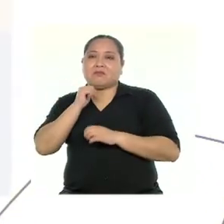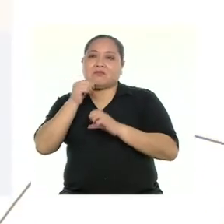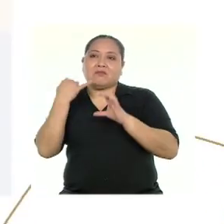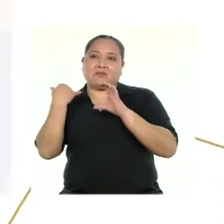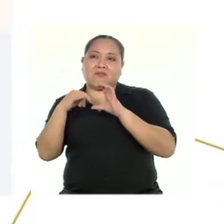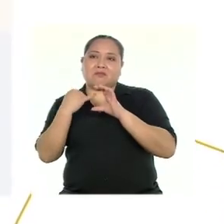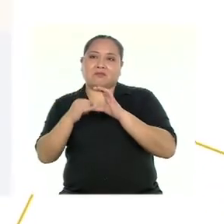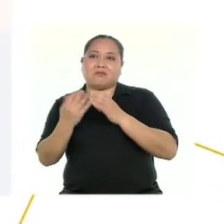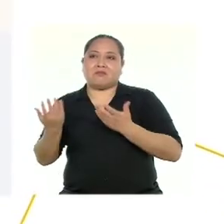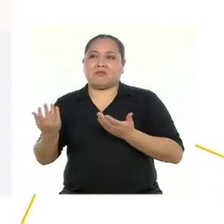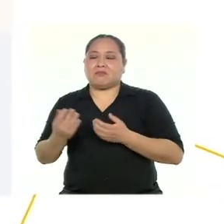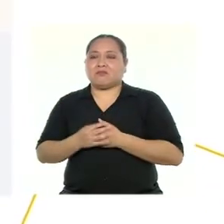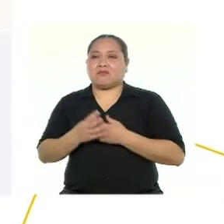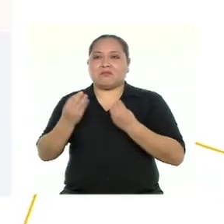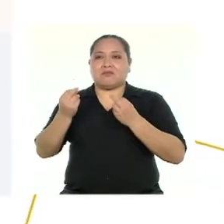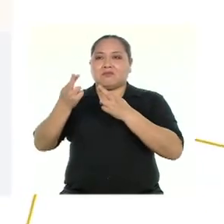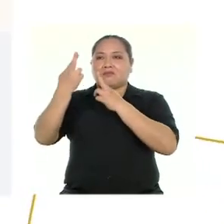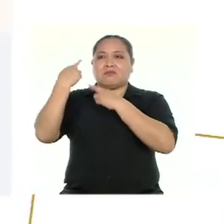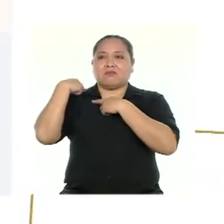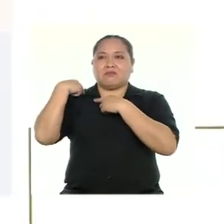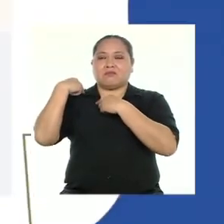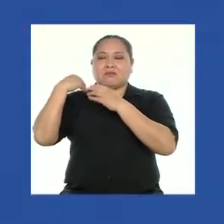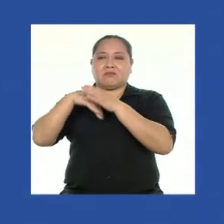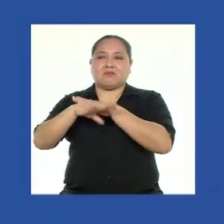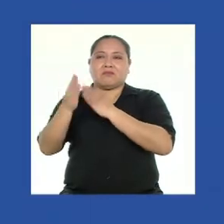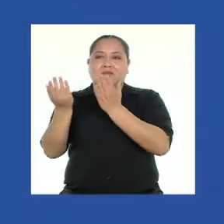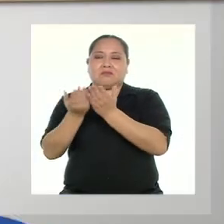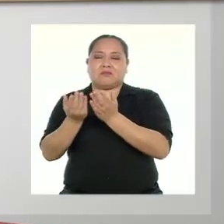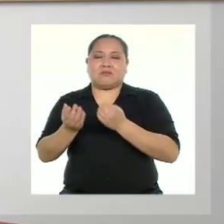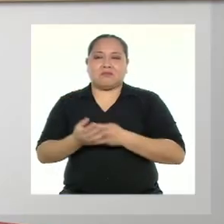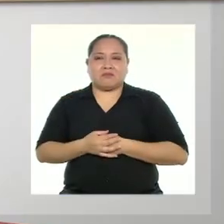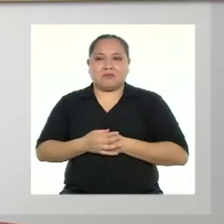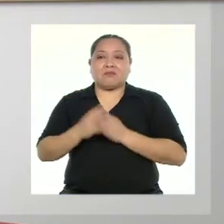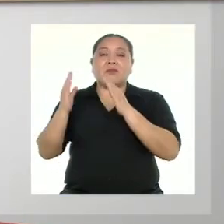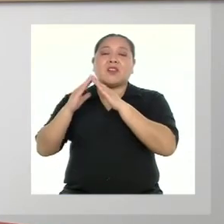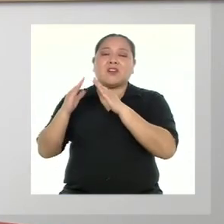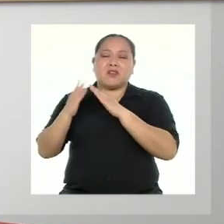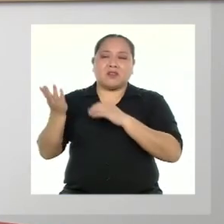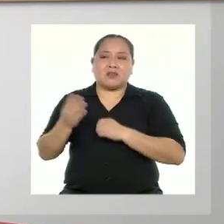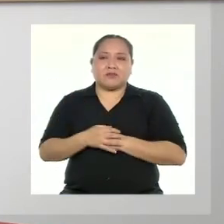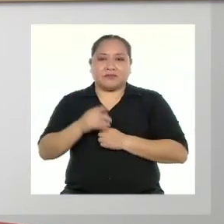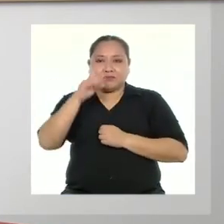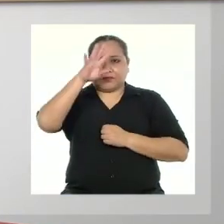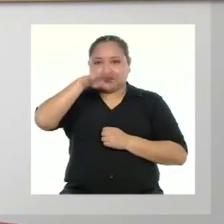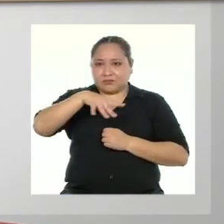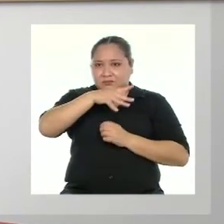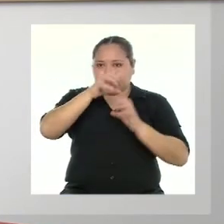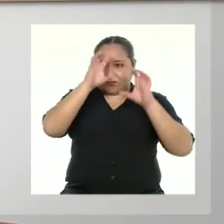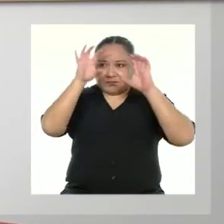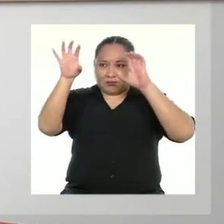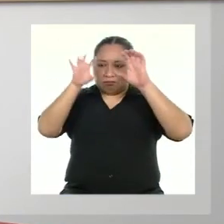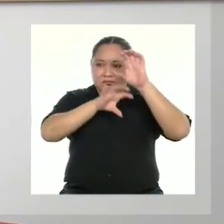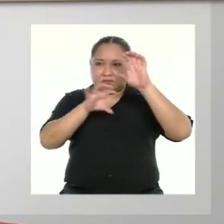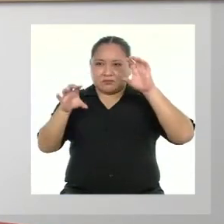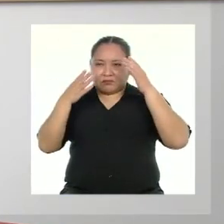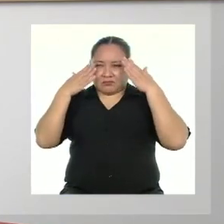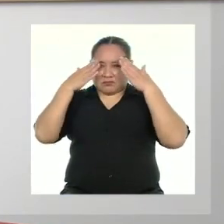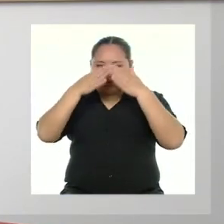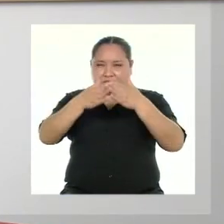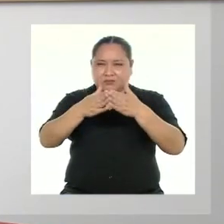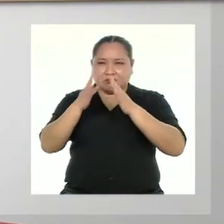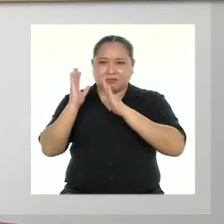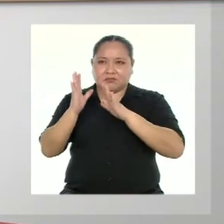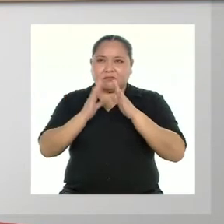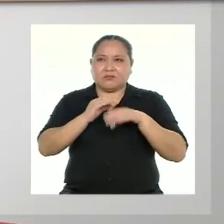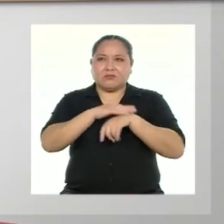de internet y que tenía muchas responsabilidades en casa Con este cuadrito ella se mantuvo enfocada y elaboró